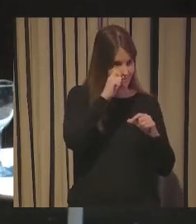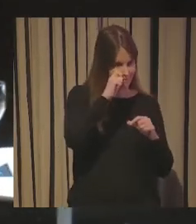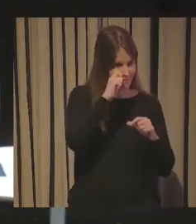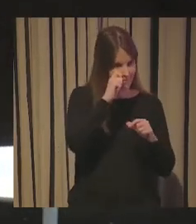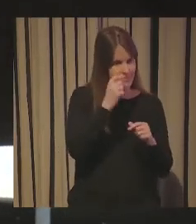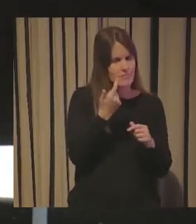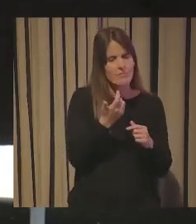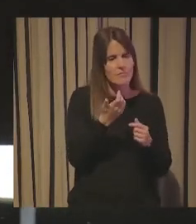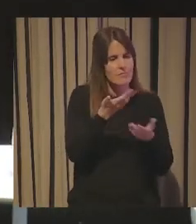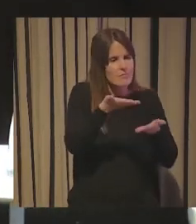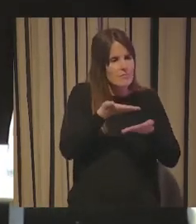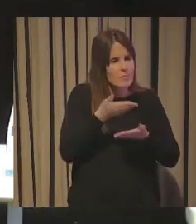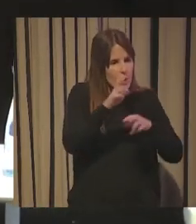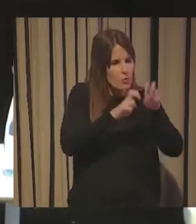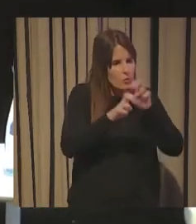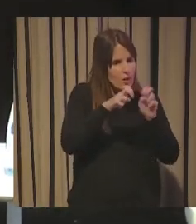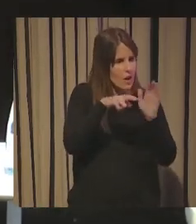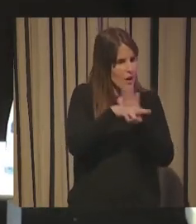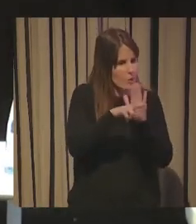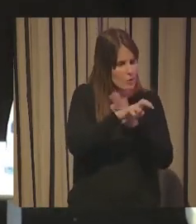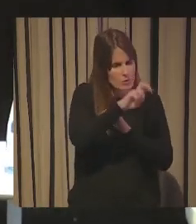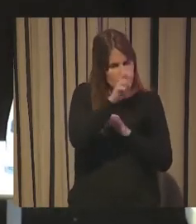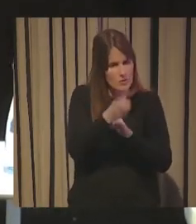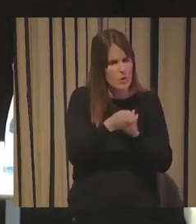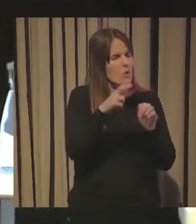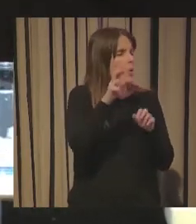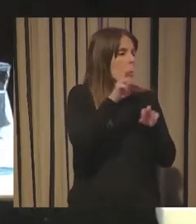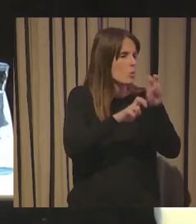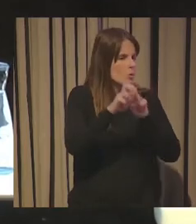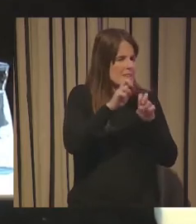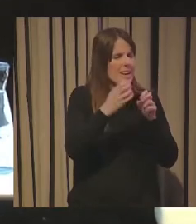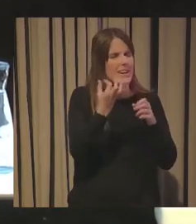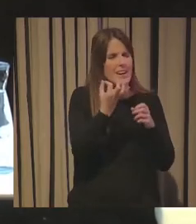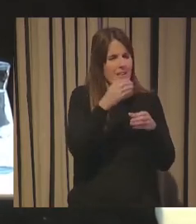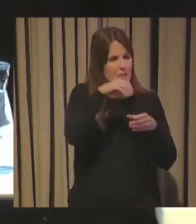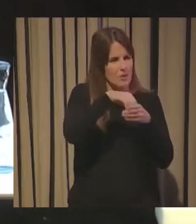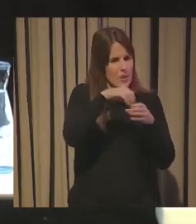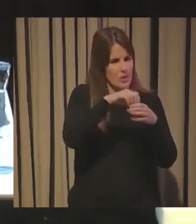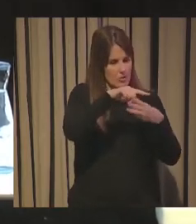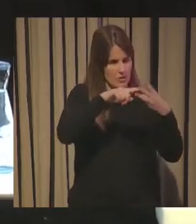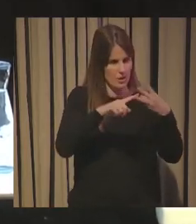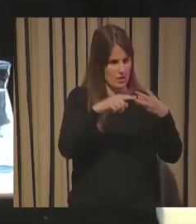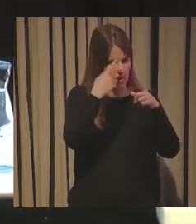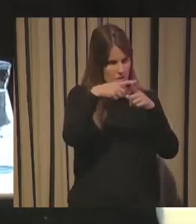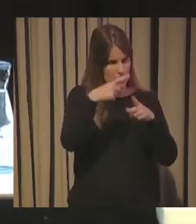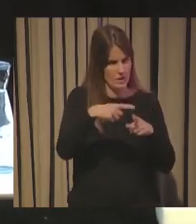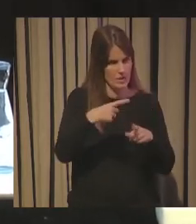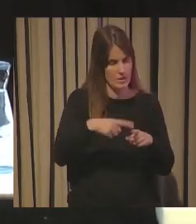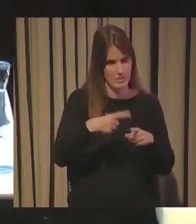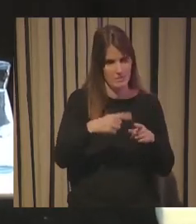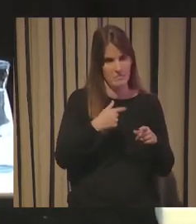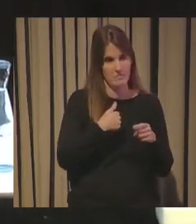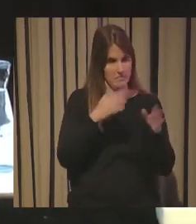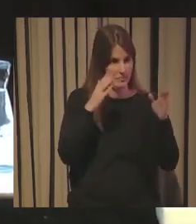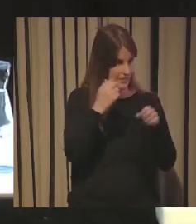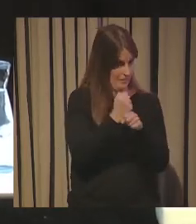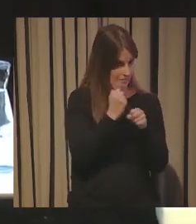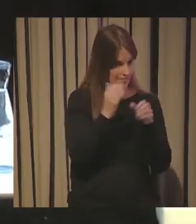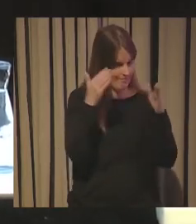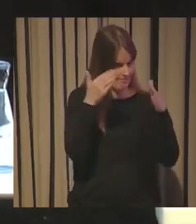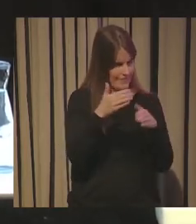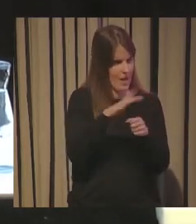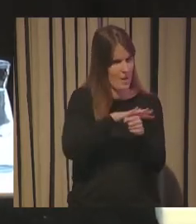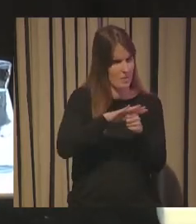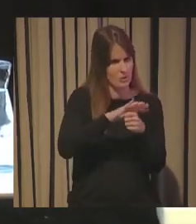permite buscar cosas. Y es una plataforma que nos permite buscar tres contenidos, fundamentalmente, sobre lo que estamos trabajando. En primer